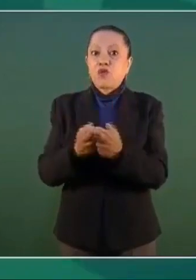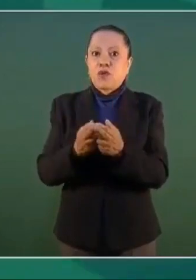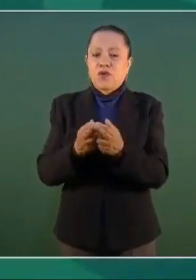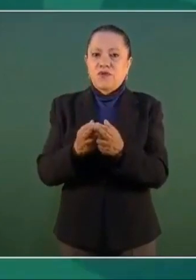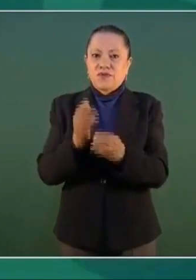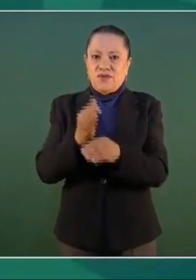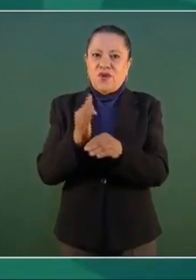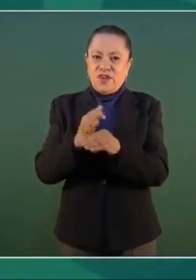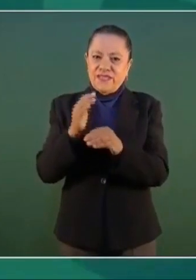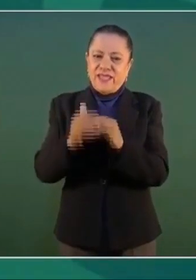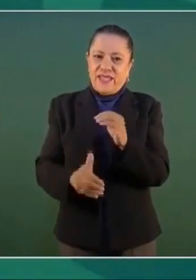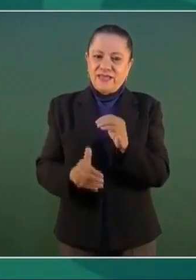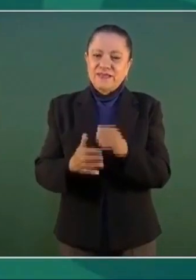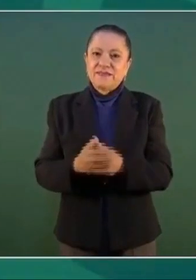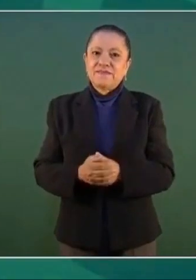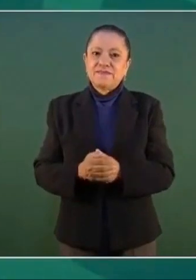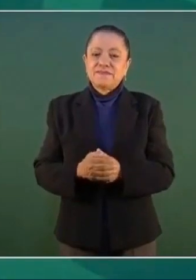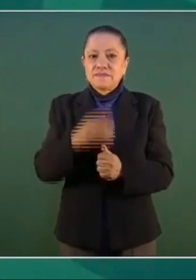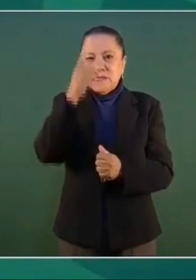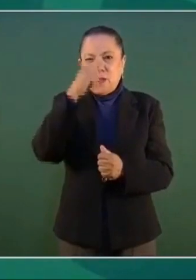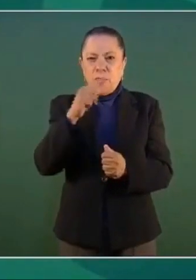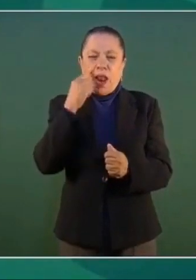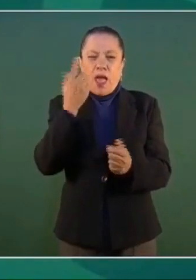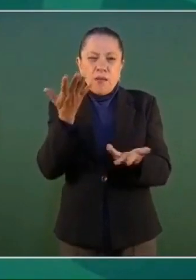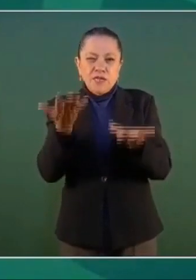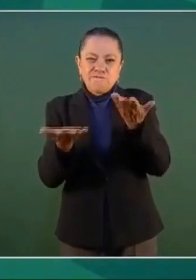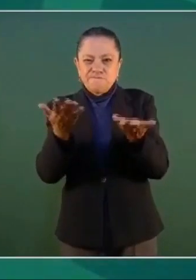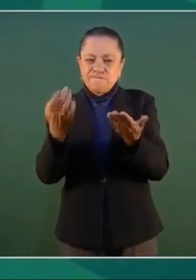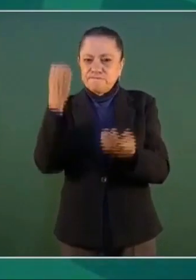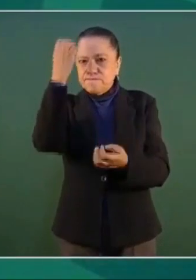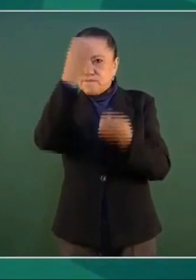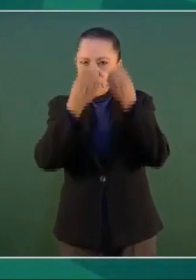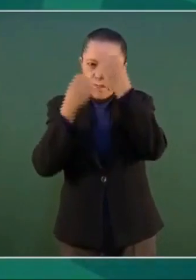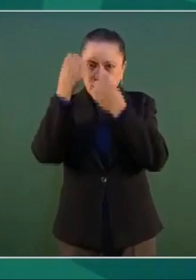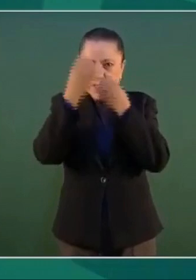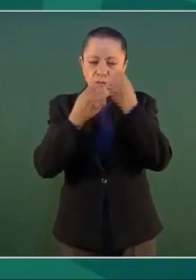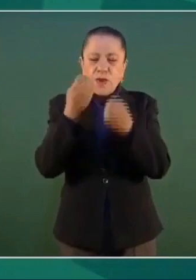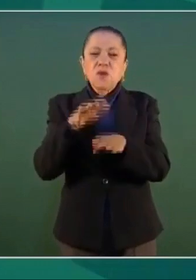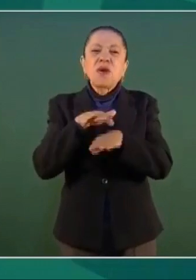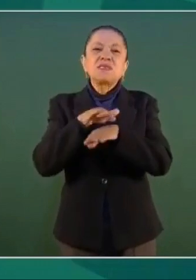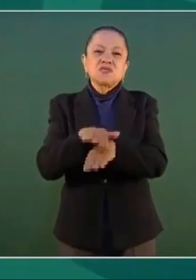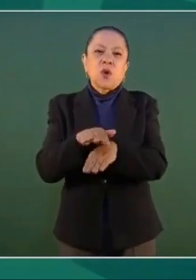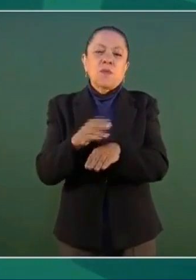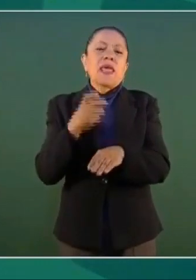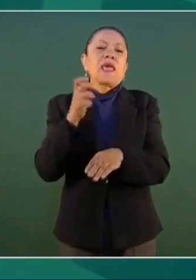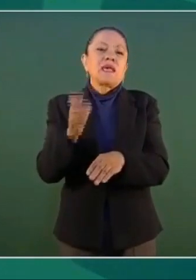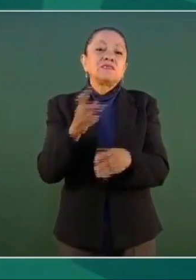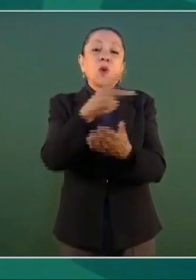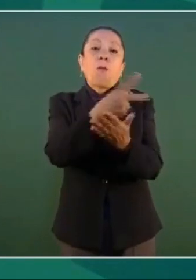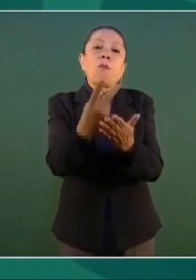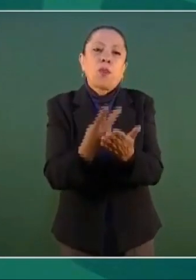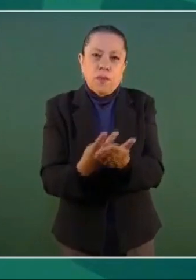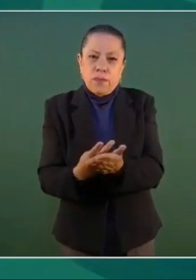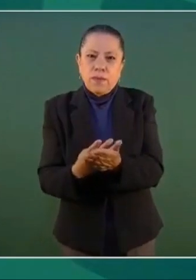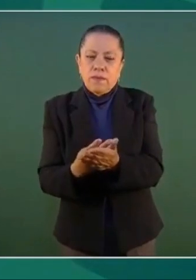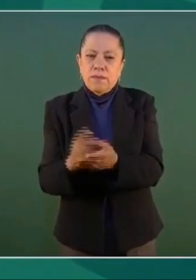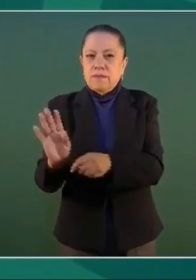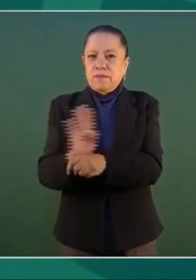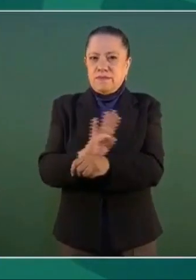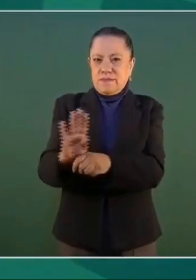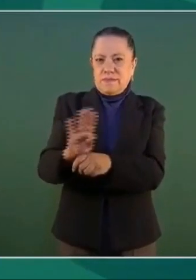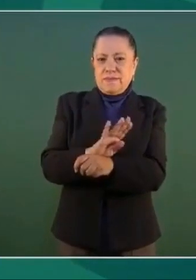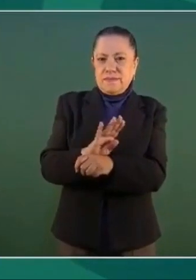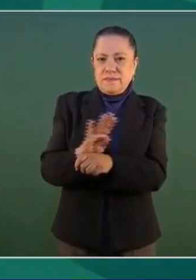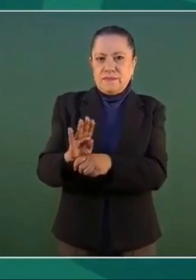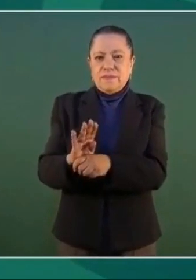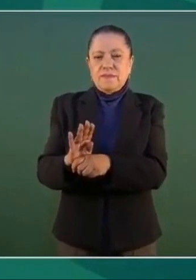evaluar sobre los programas en beneficio del